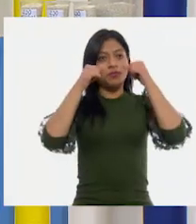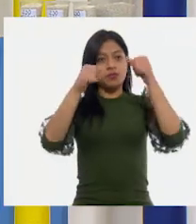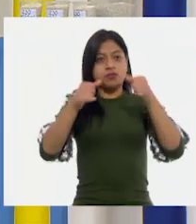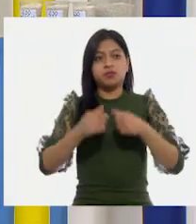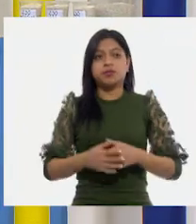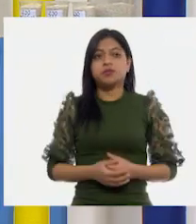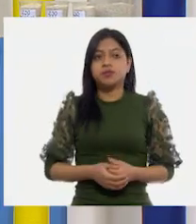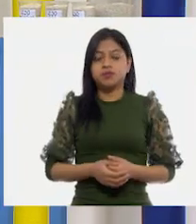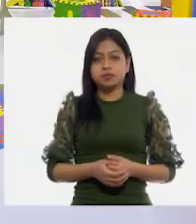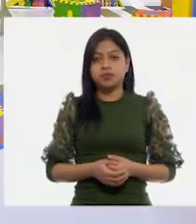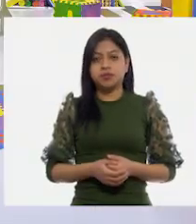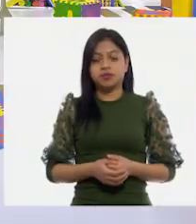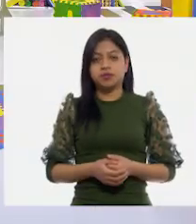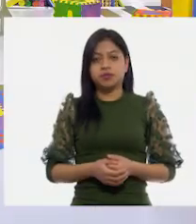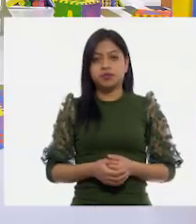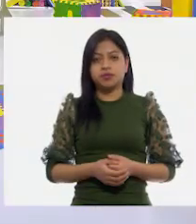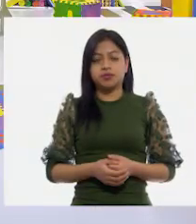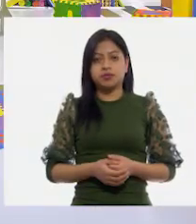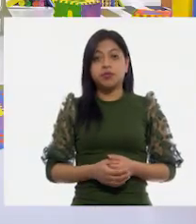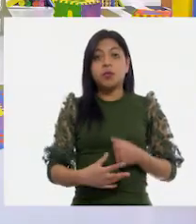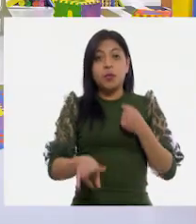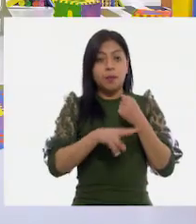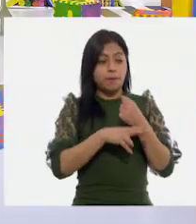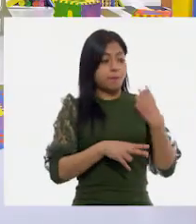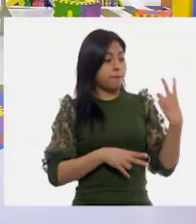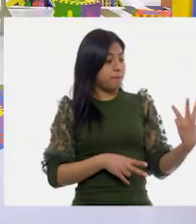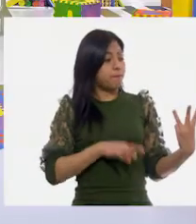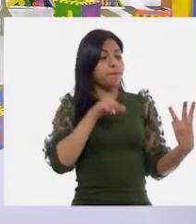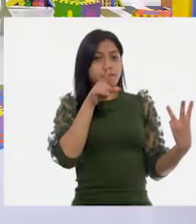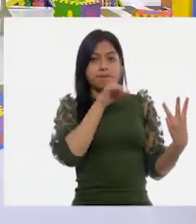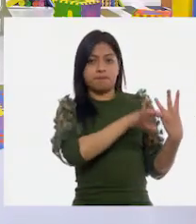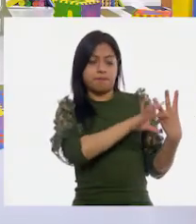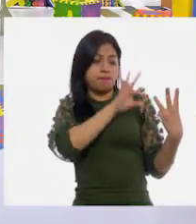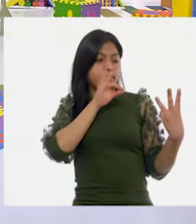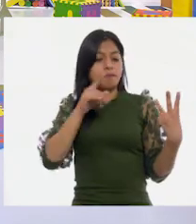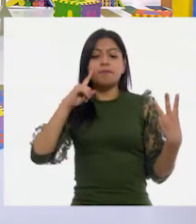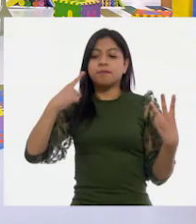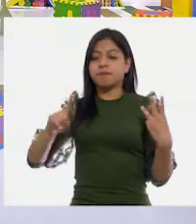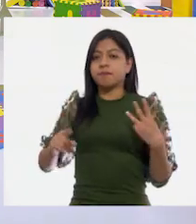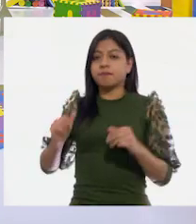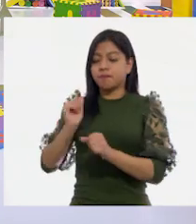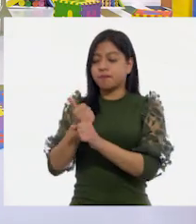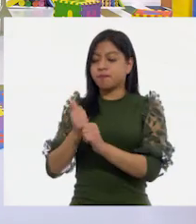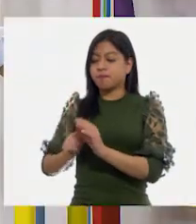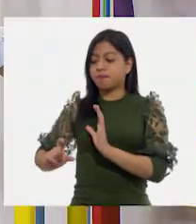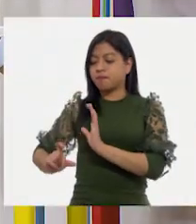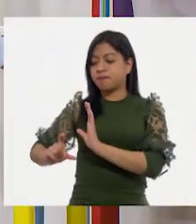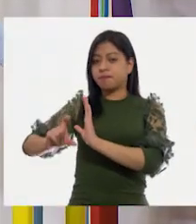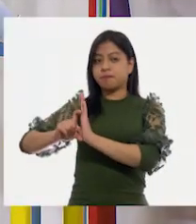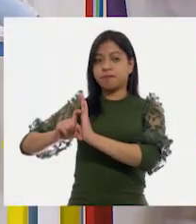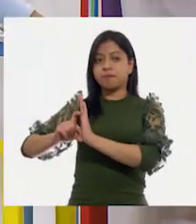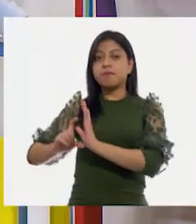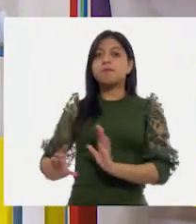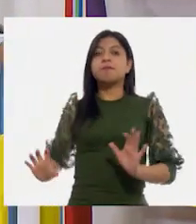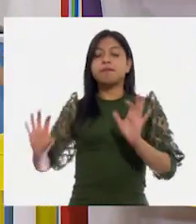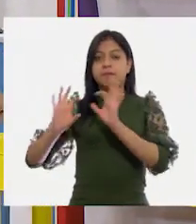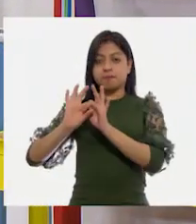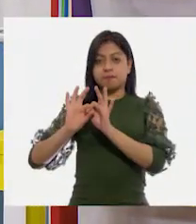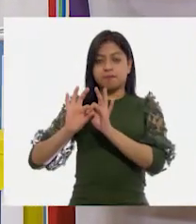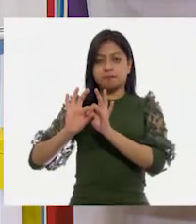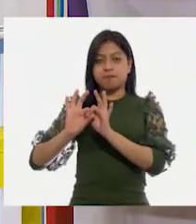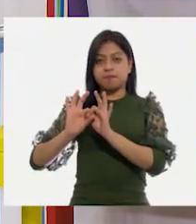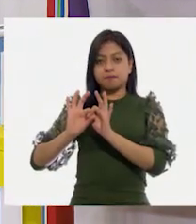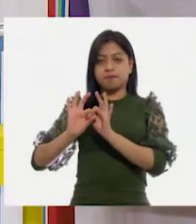¿Cuál de estos vasos podría llenar con cuatro veces esas dos